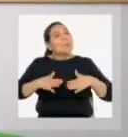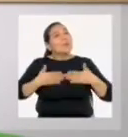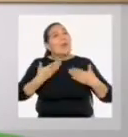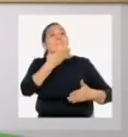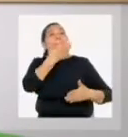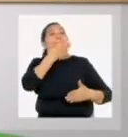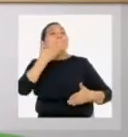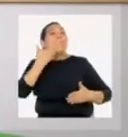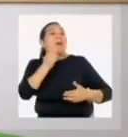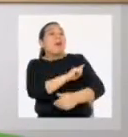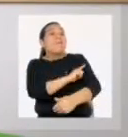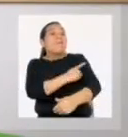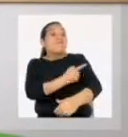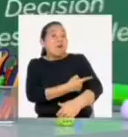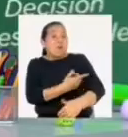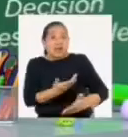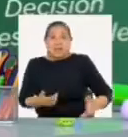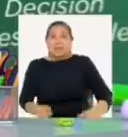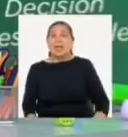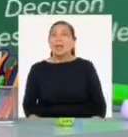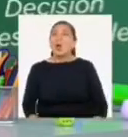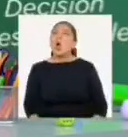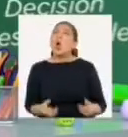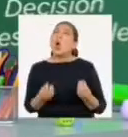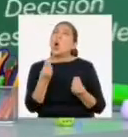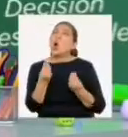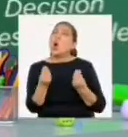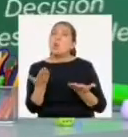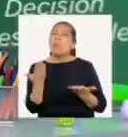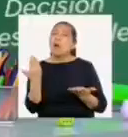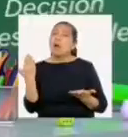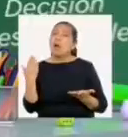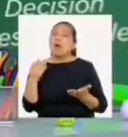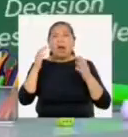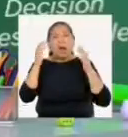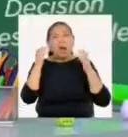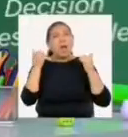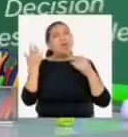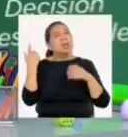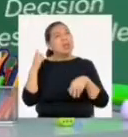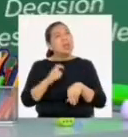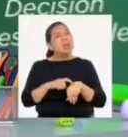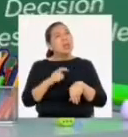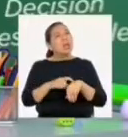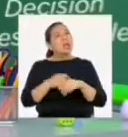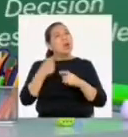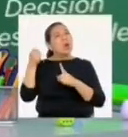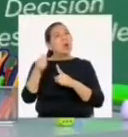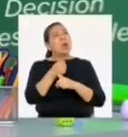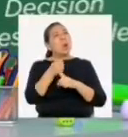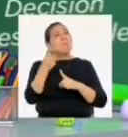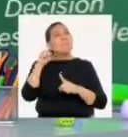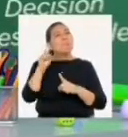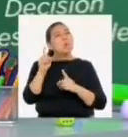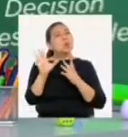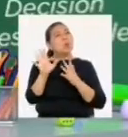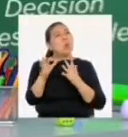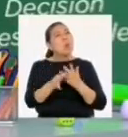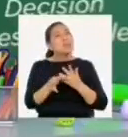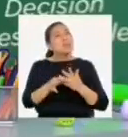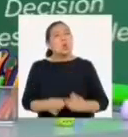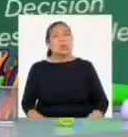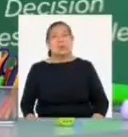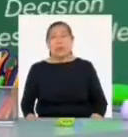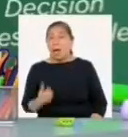pueden mejorar y fortalecerse. ¿Y cómo actuaban las autoridades coloniales en esa época respecto a la violencia propiciada por los